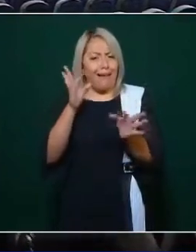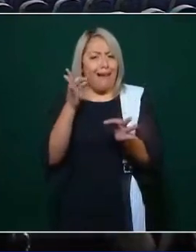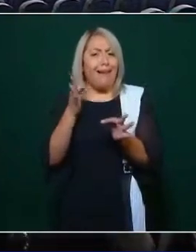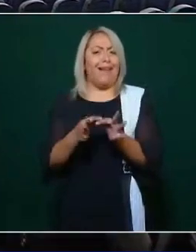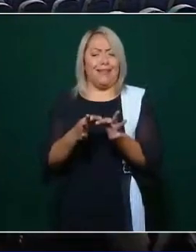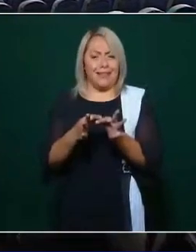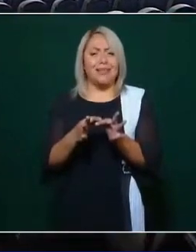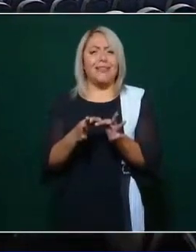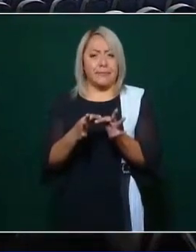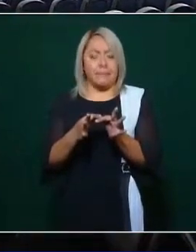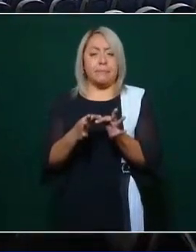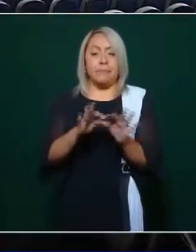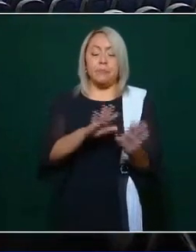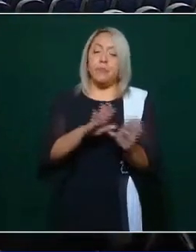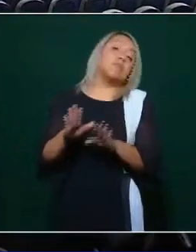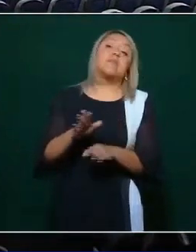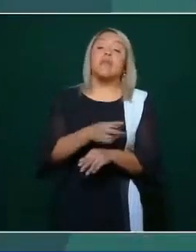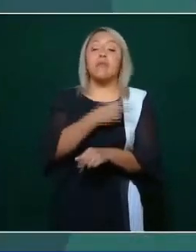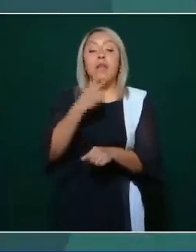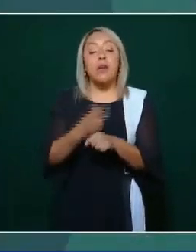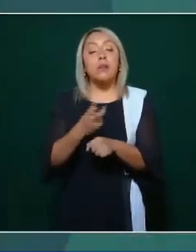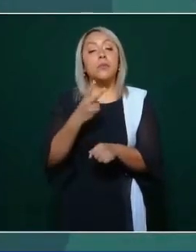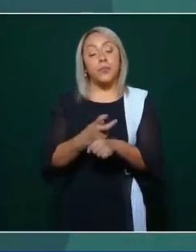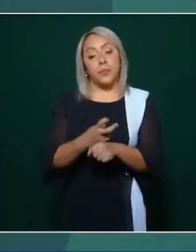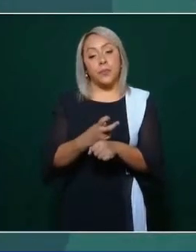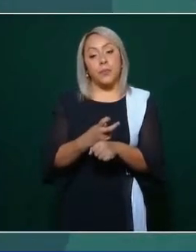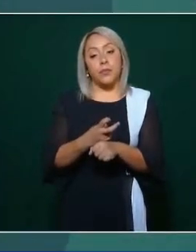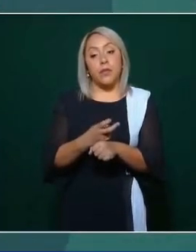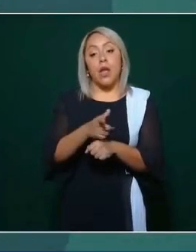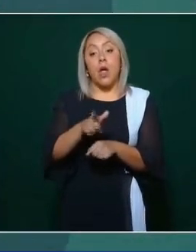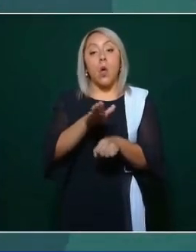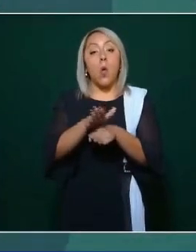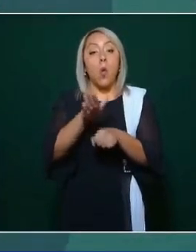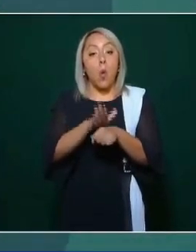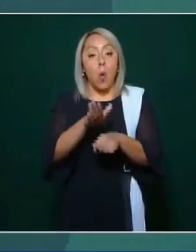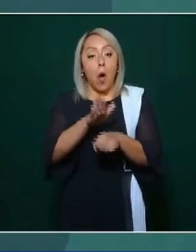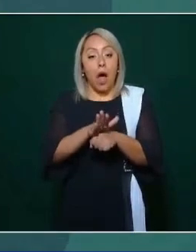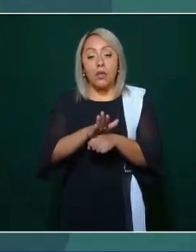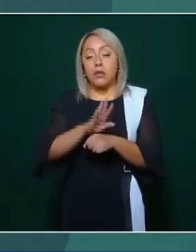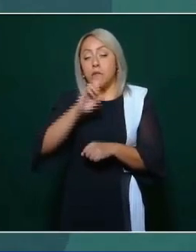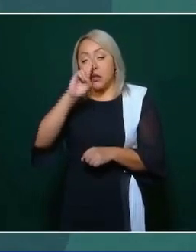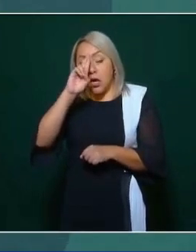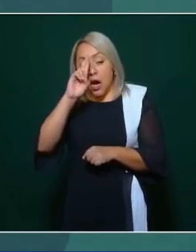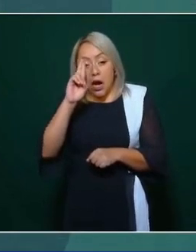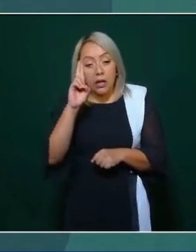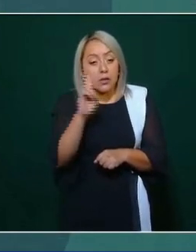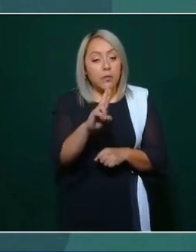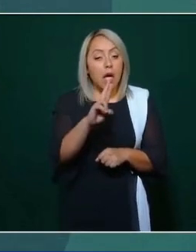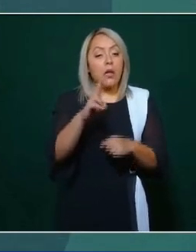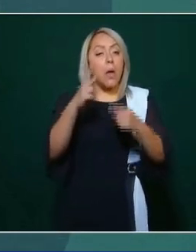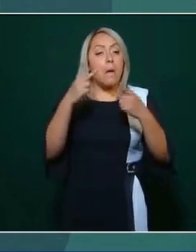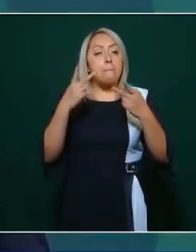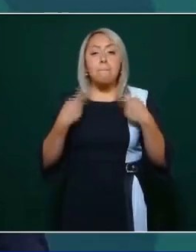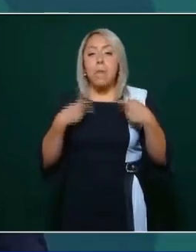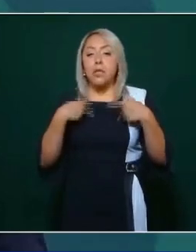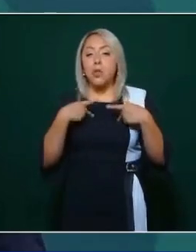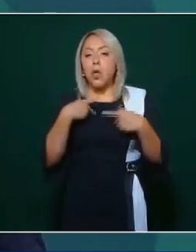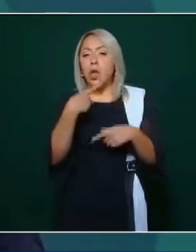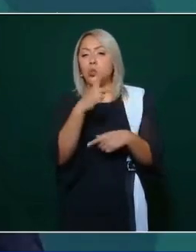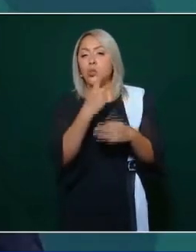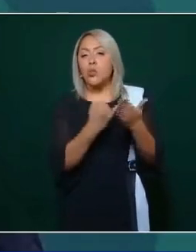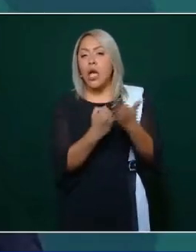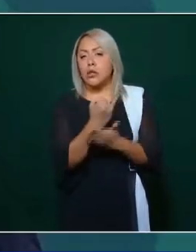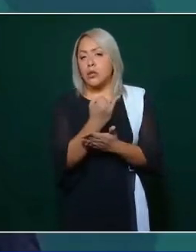Lo segundo es que se respete la voluntad del pueblo, que no haya fraudes